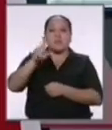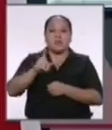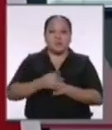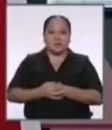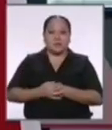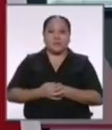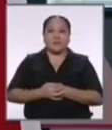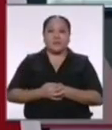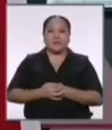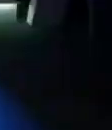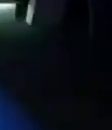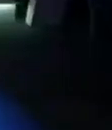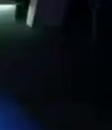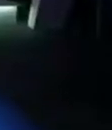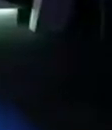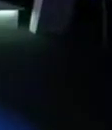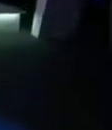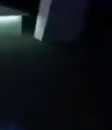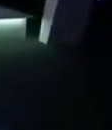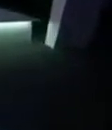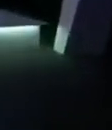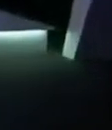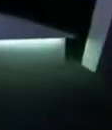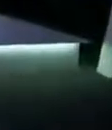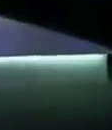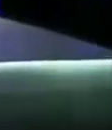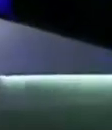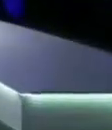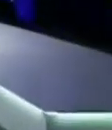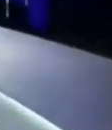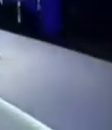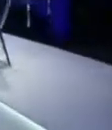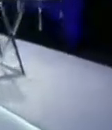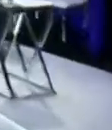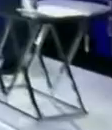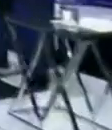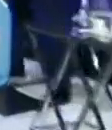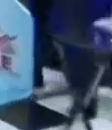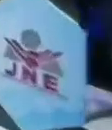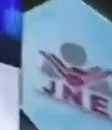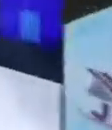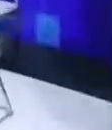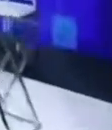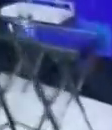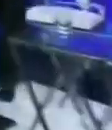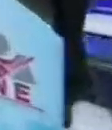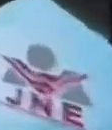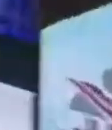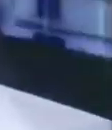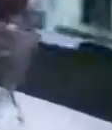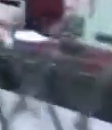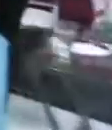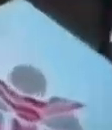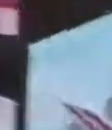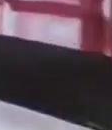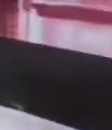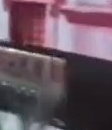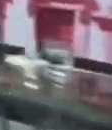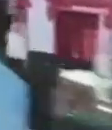Gracias por ver el